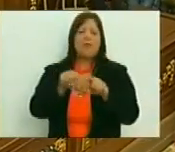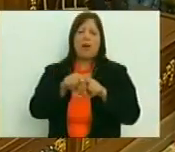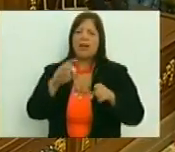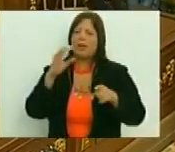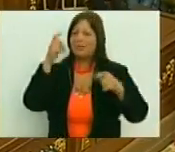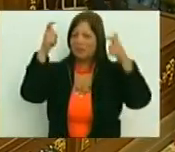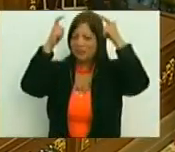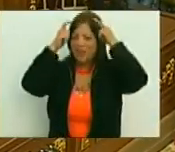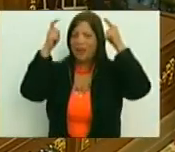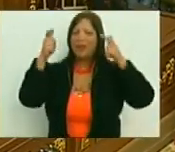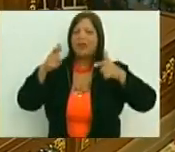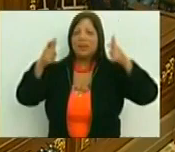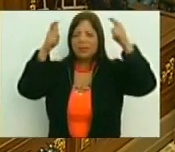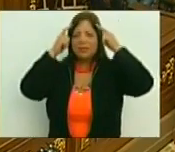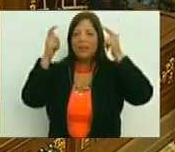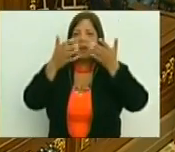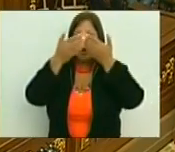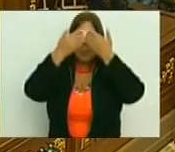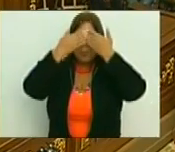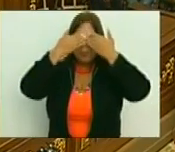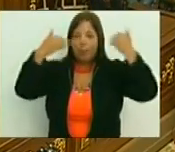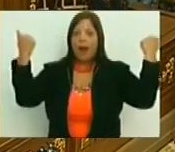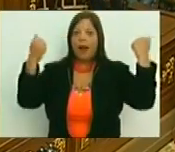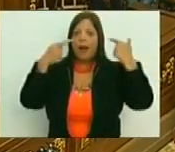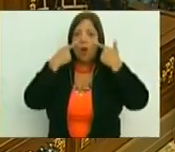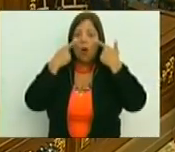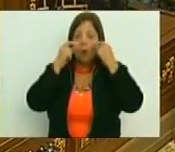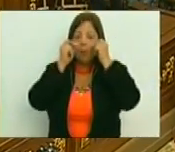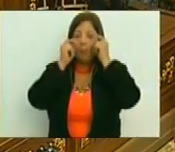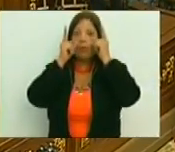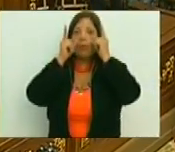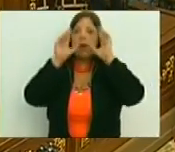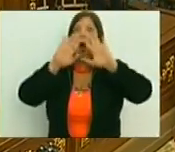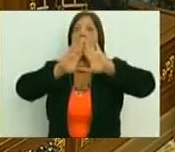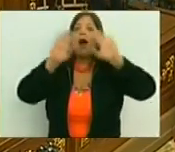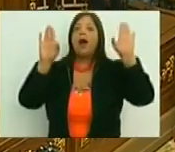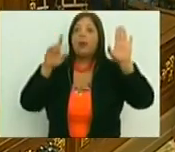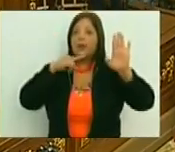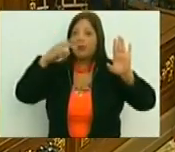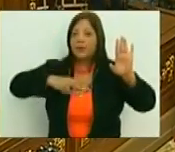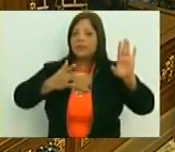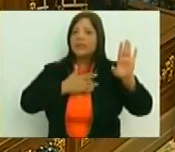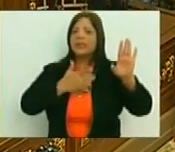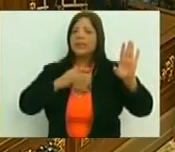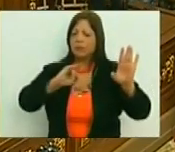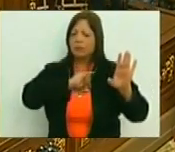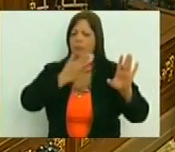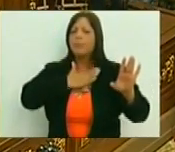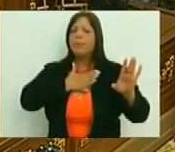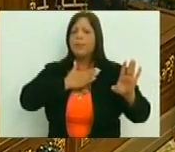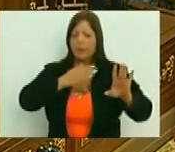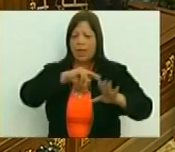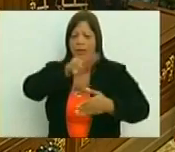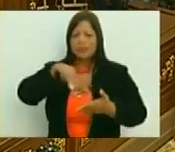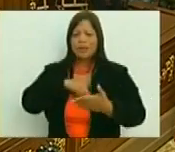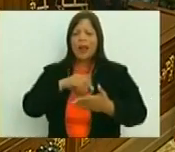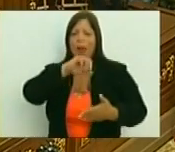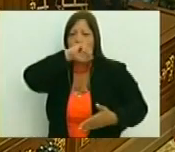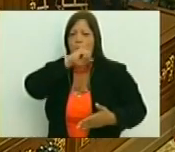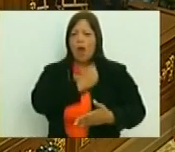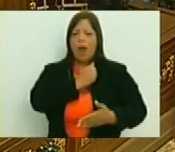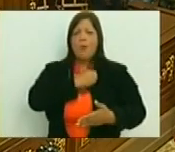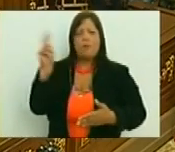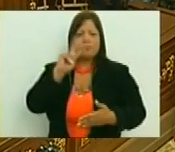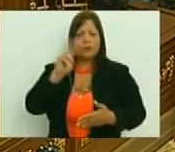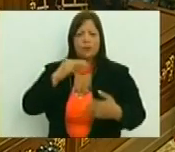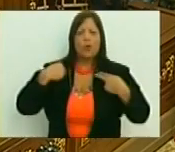precisamente Chávez quien nos quitó el velo de los ojos y nos hizo entender ese sentido de pertenencia, de nacionalidad, ese